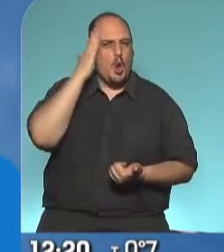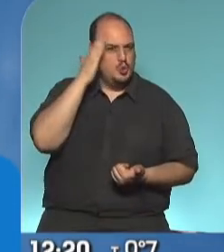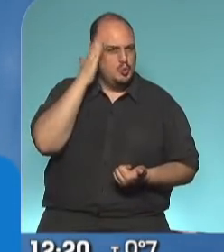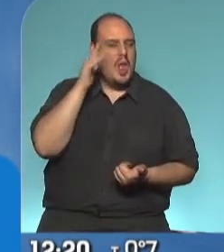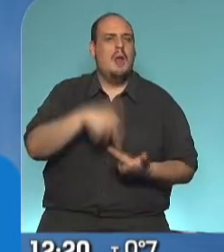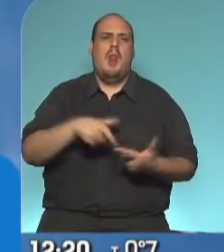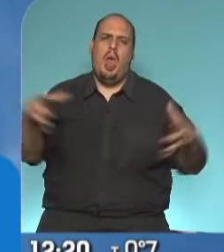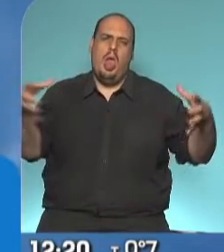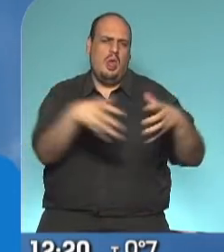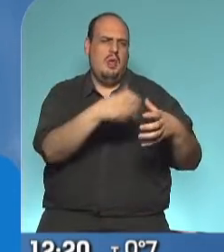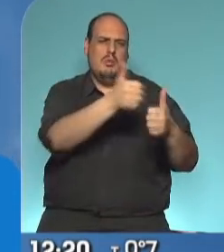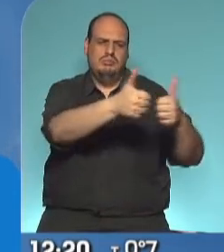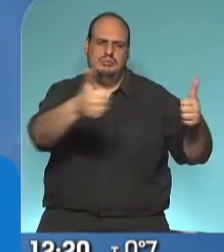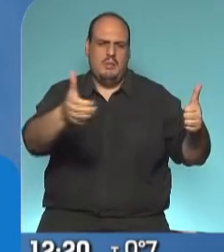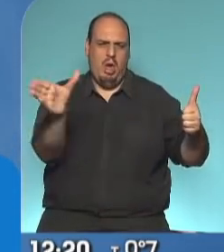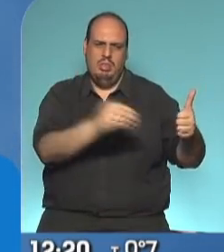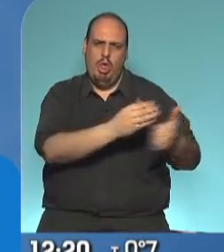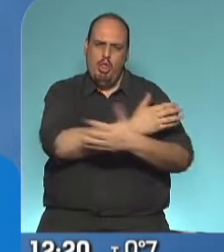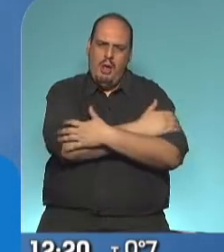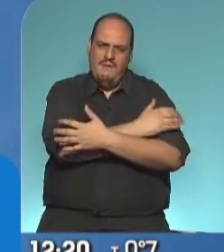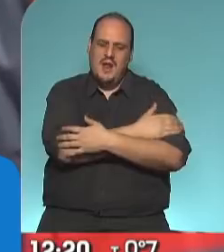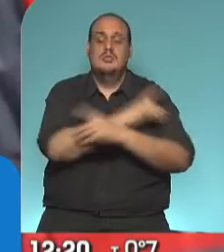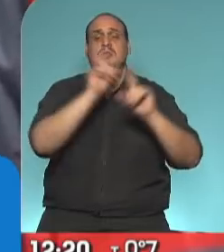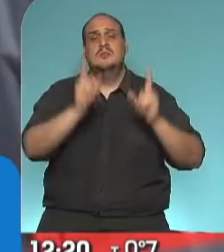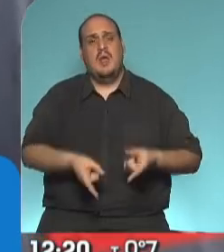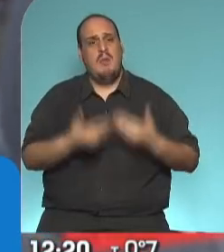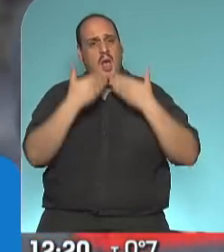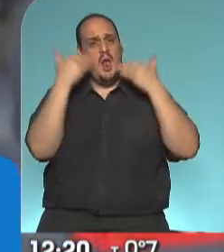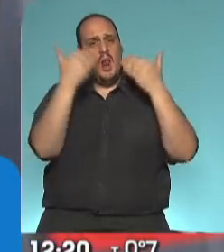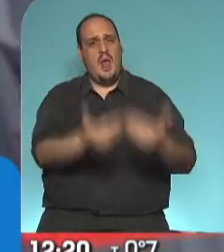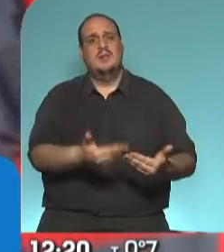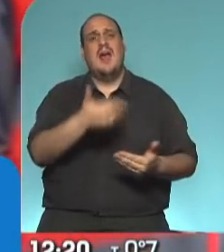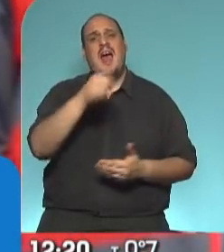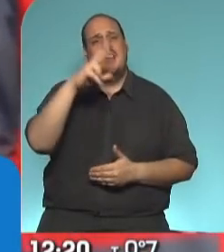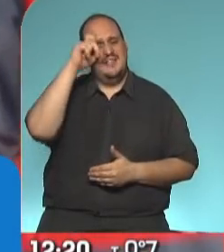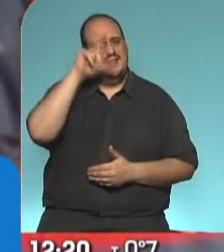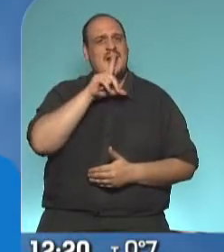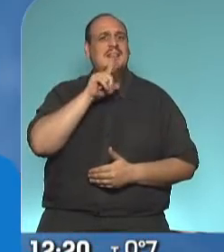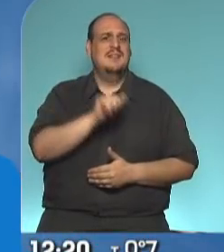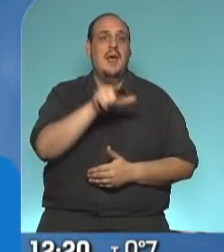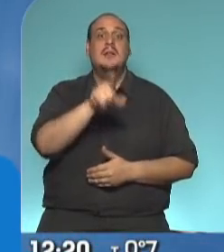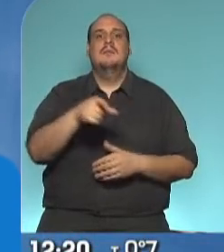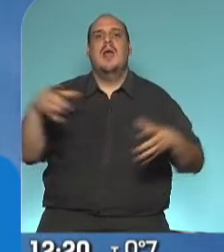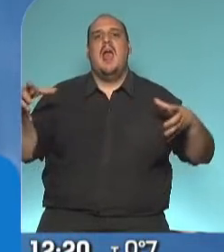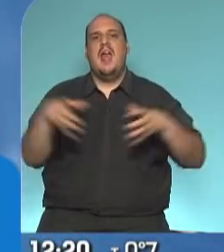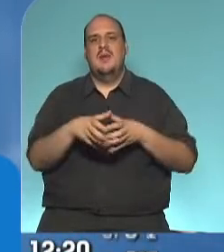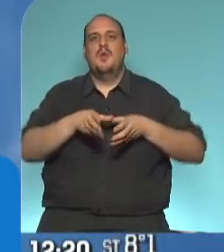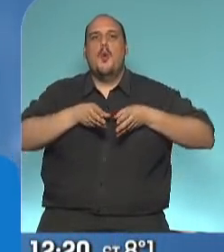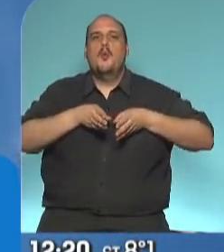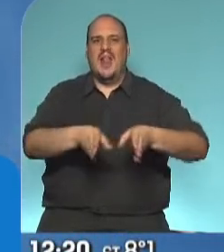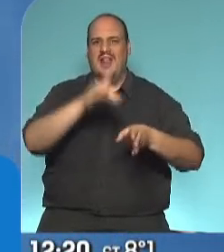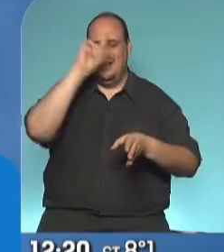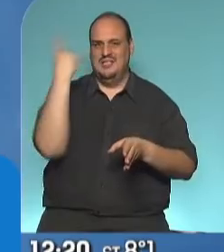equipo que los acompaña. Y a su vez también agradecer mucho a Gustavo Arrieta y a todo el equipo de Vialidad Nacional que nos está